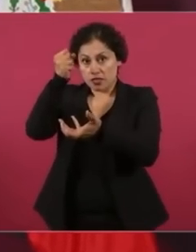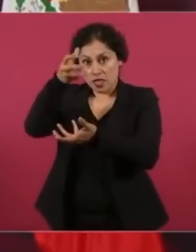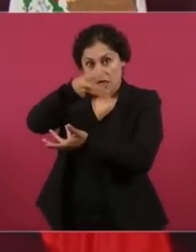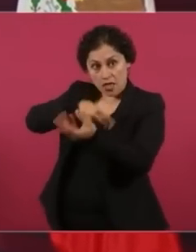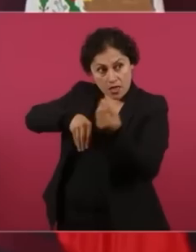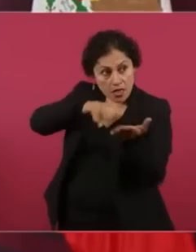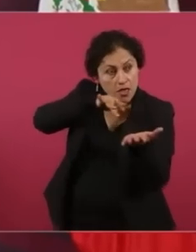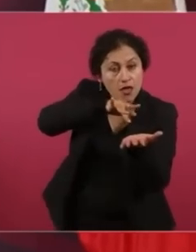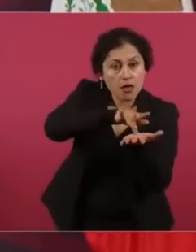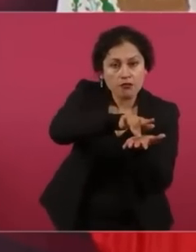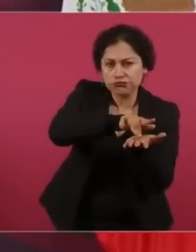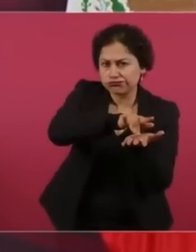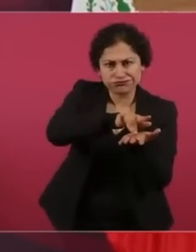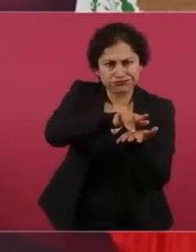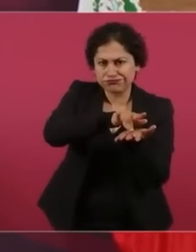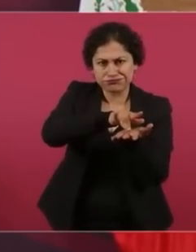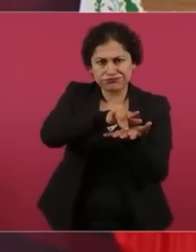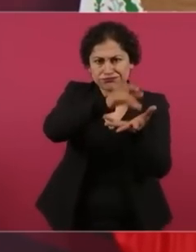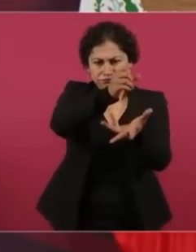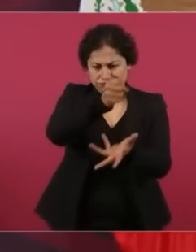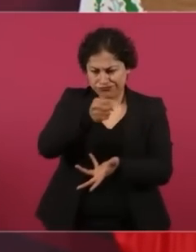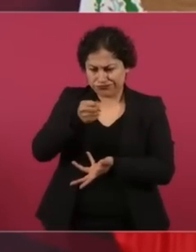entregar moches,